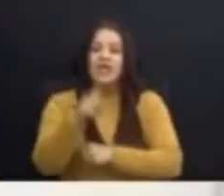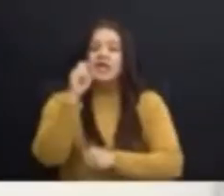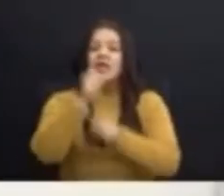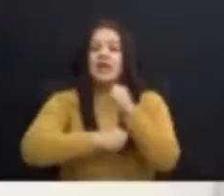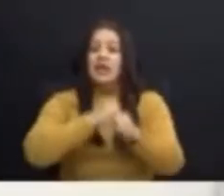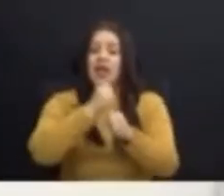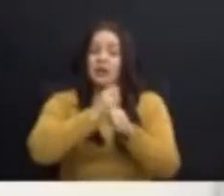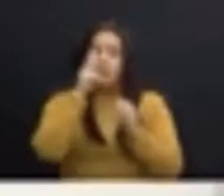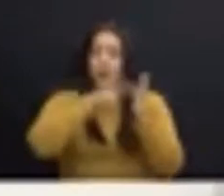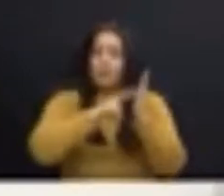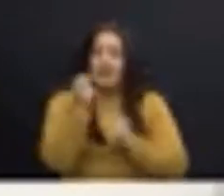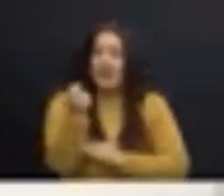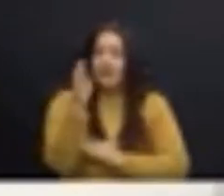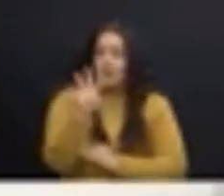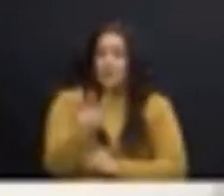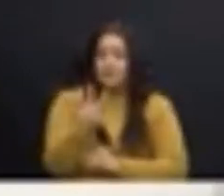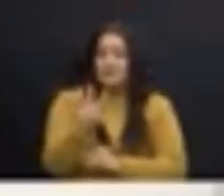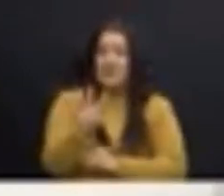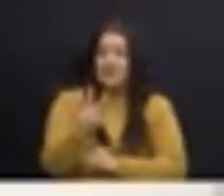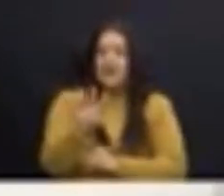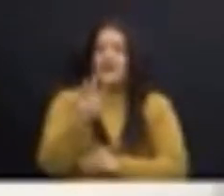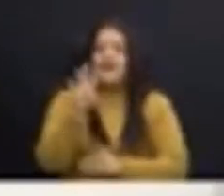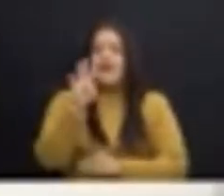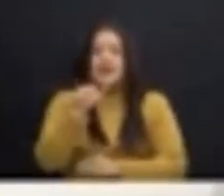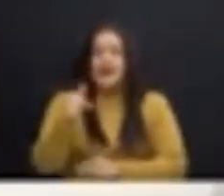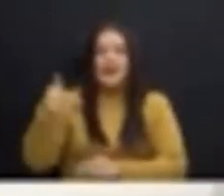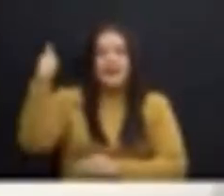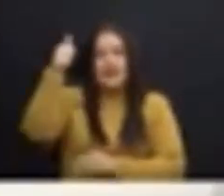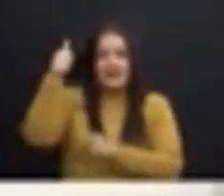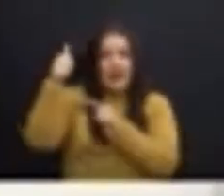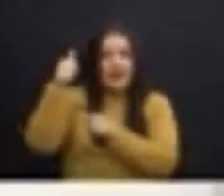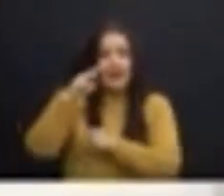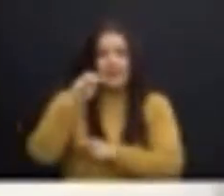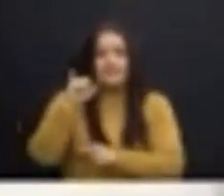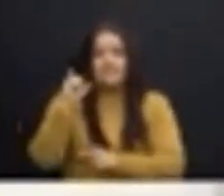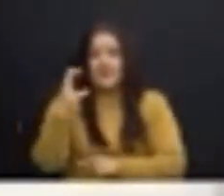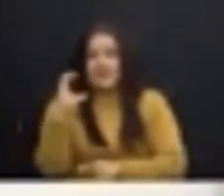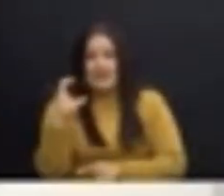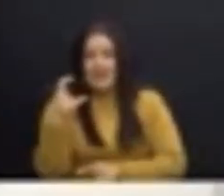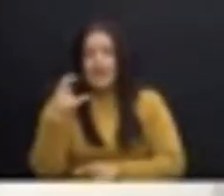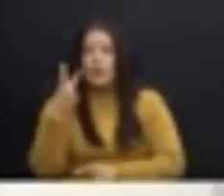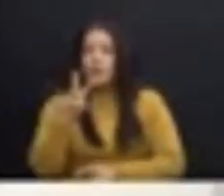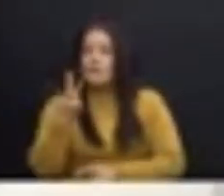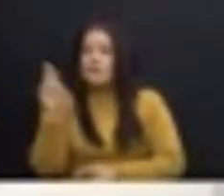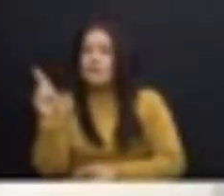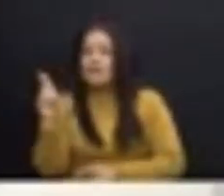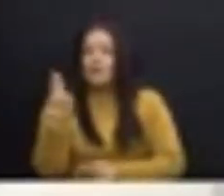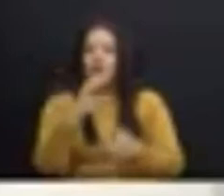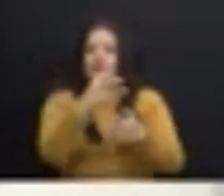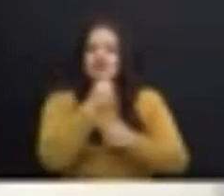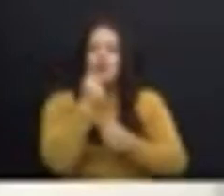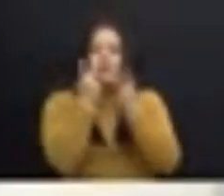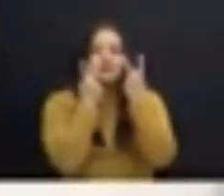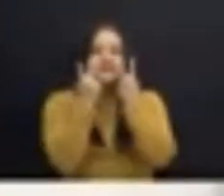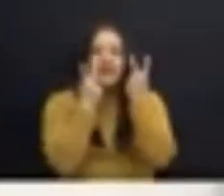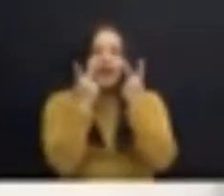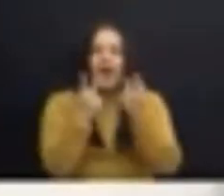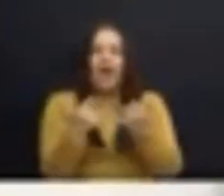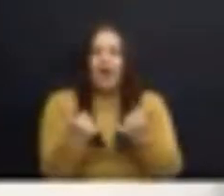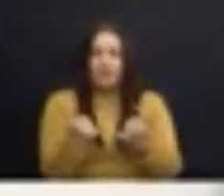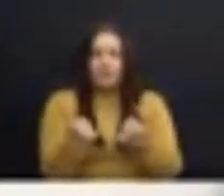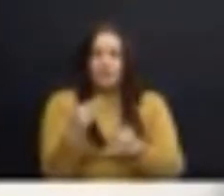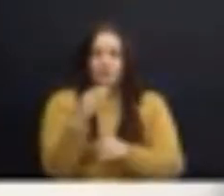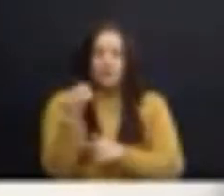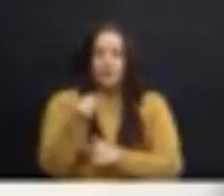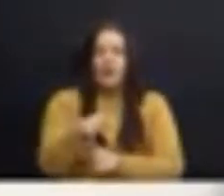2014, el entonces jerarca del MEIC, Wilmer Ramos, recibió la visita de la entonces Procuradora General